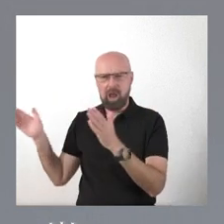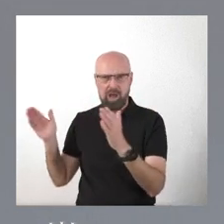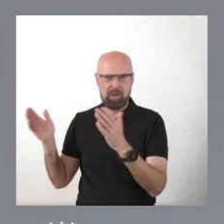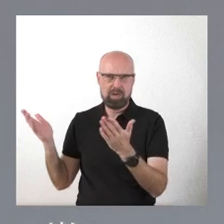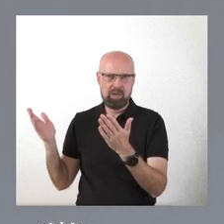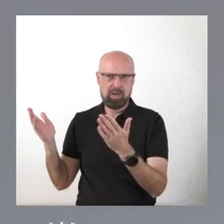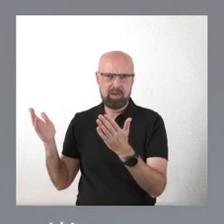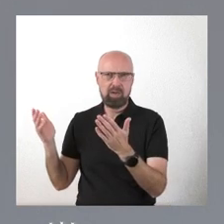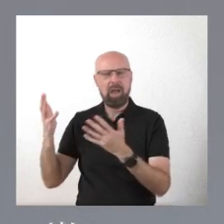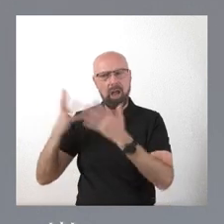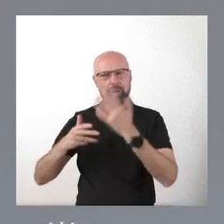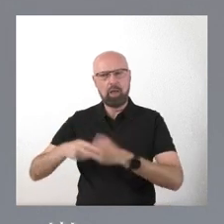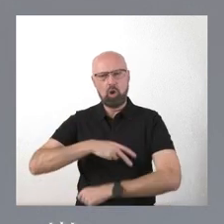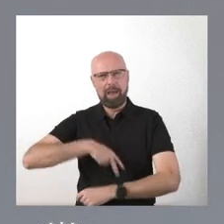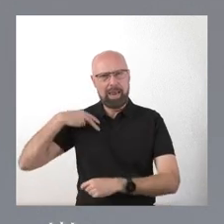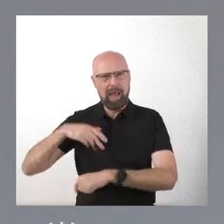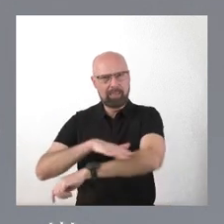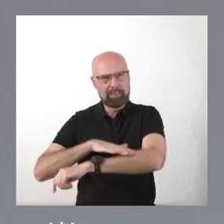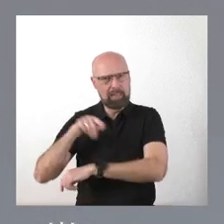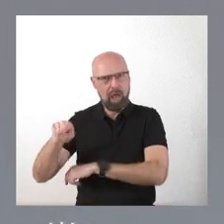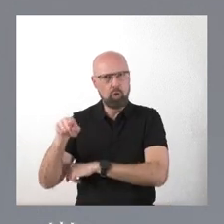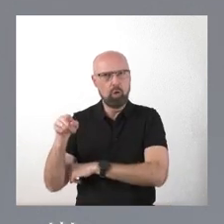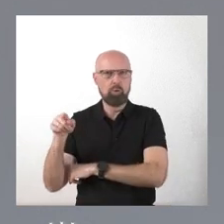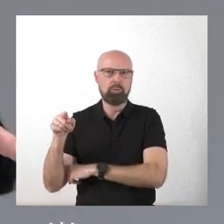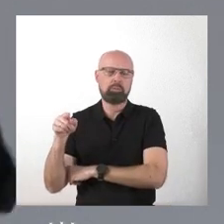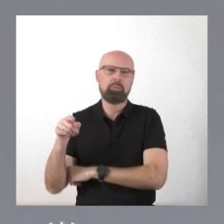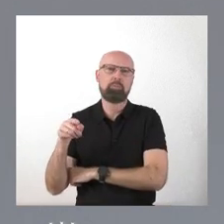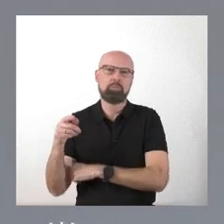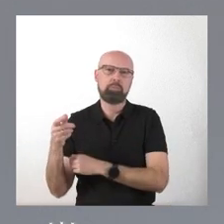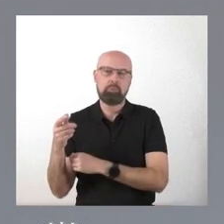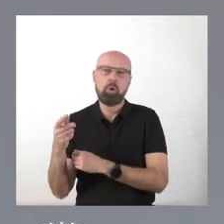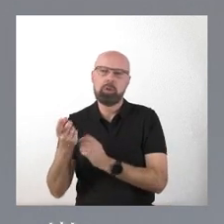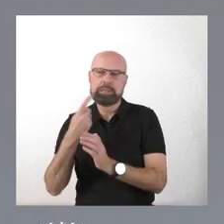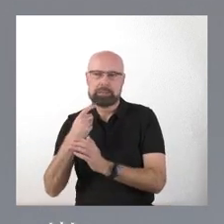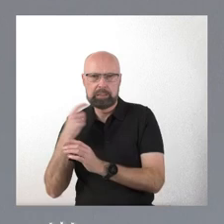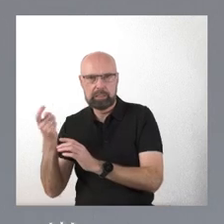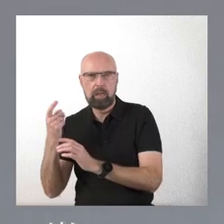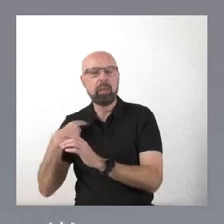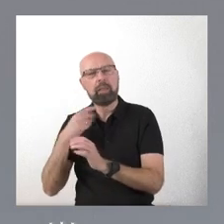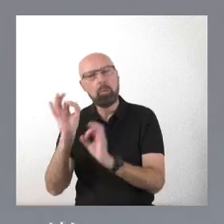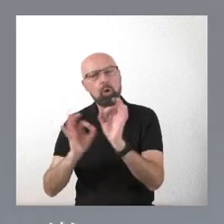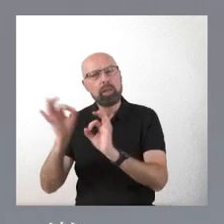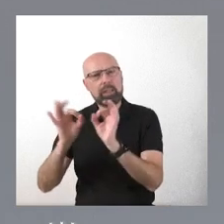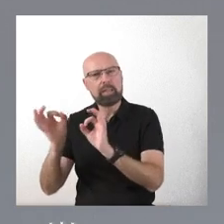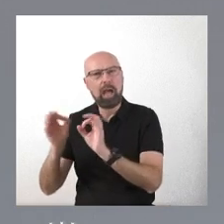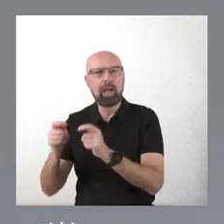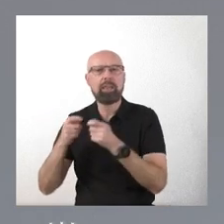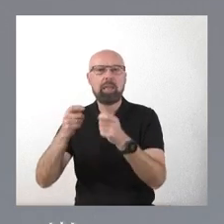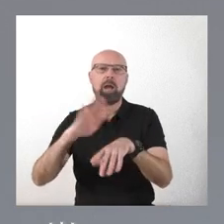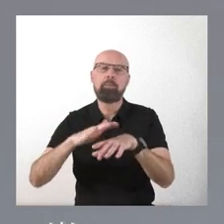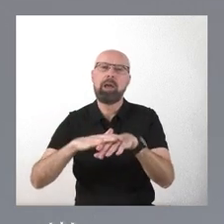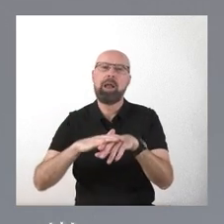Administración General del Estado, con determinadas exclusiones, dedicaba ese porcentaje en la obra pública.